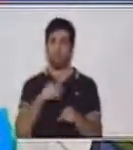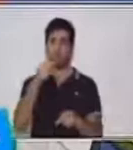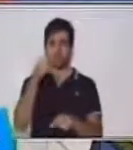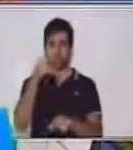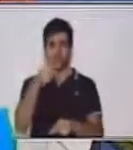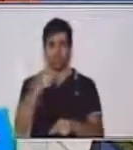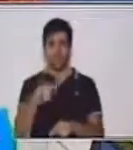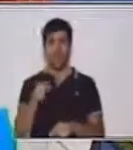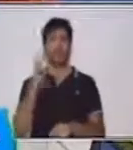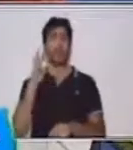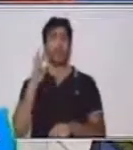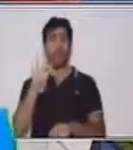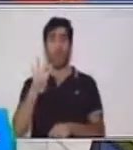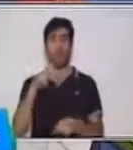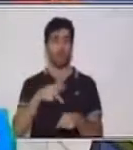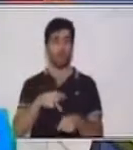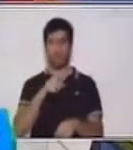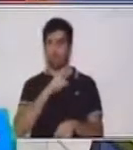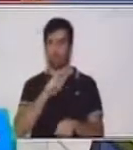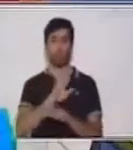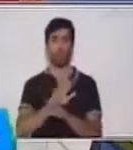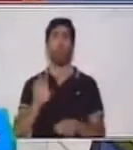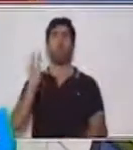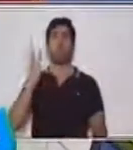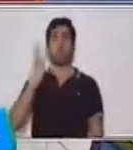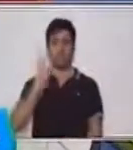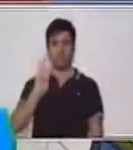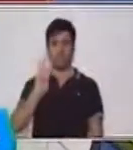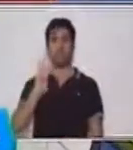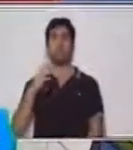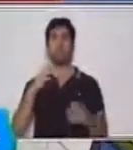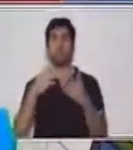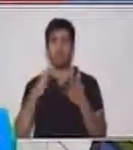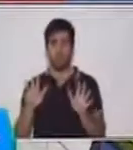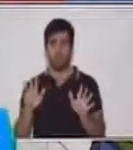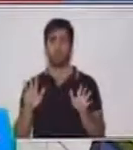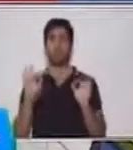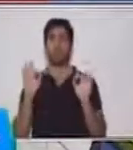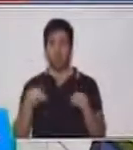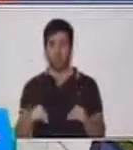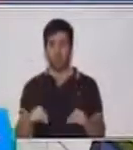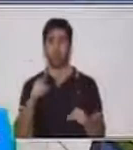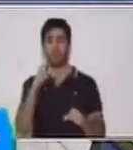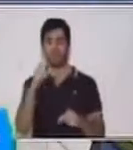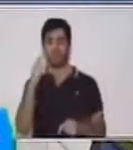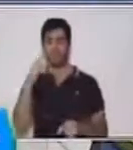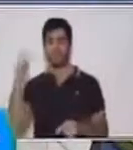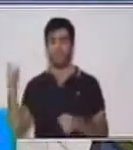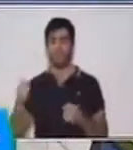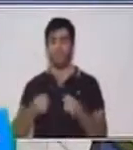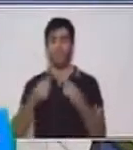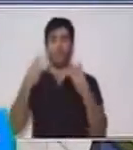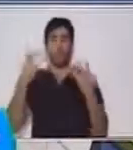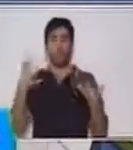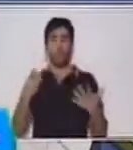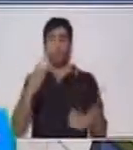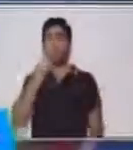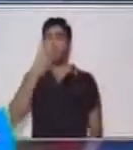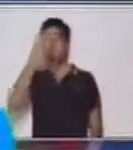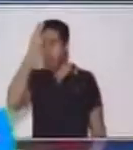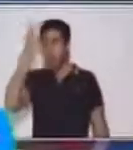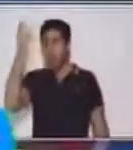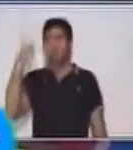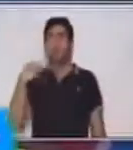bien. Ahora, aparte de eso, para poder formar la numeración maya, nosotros